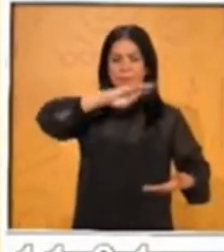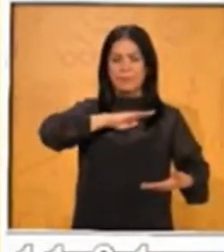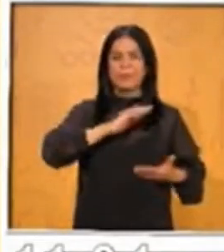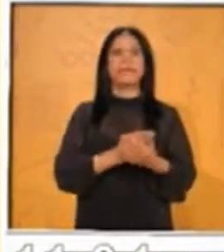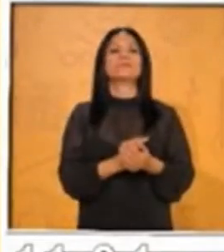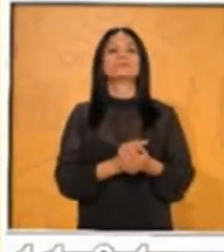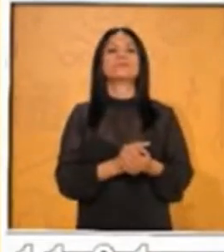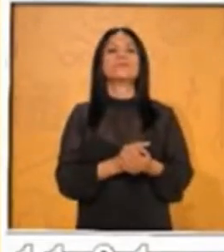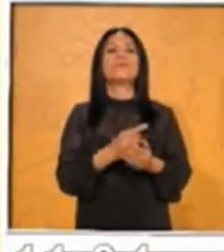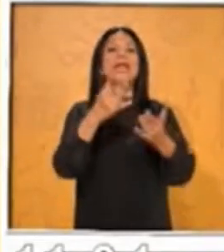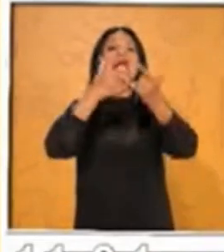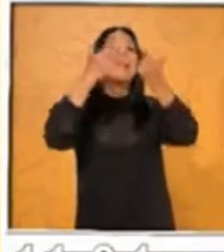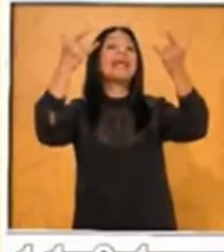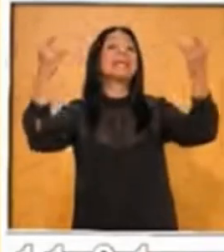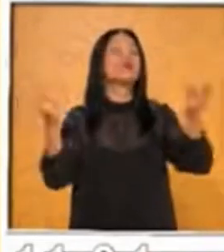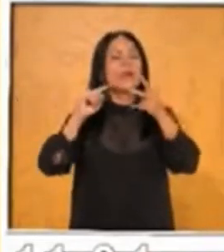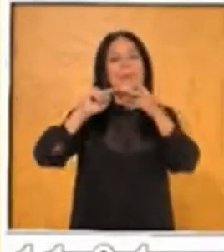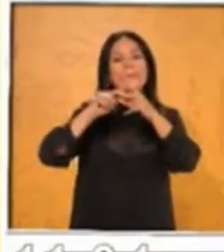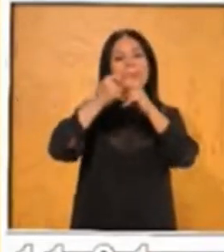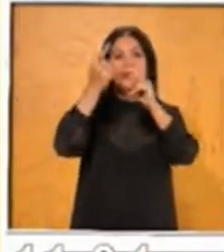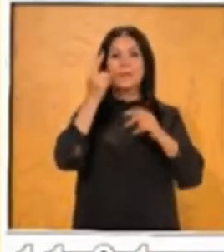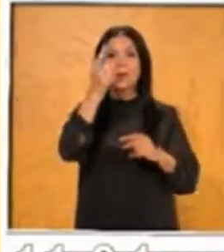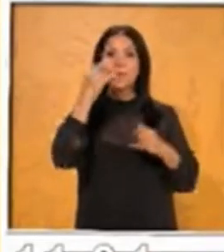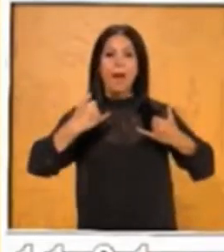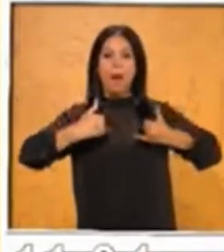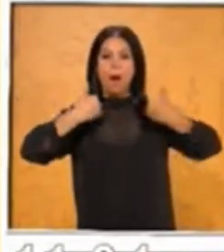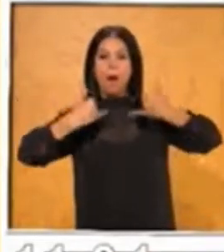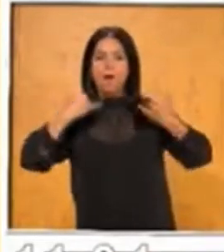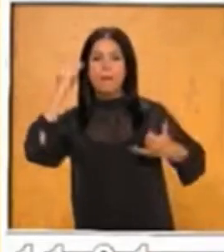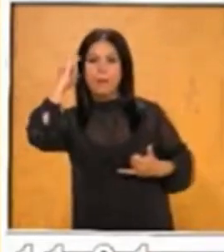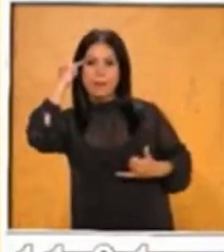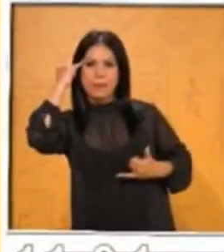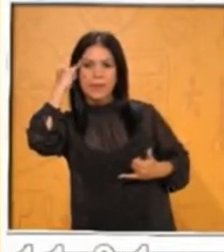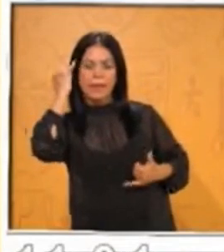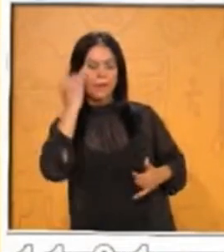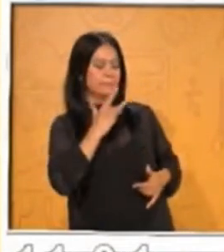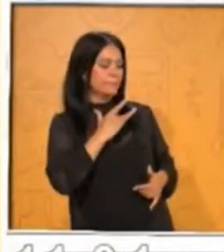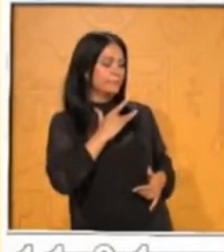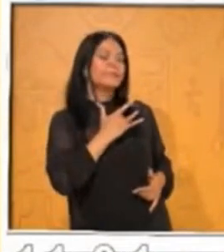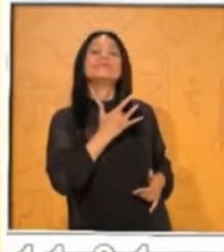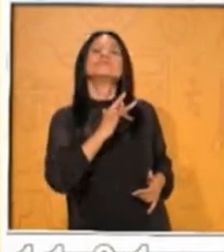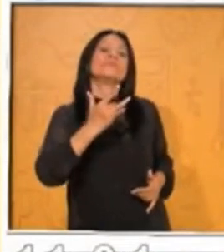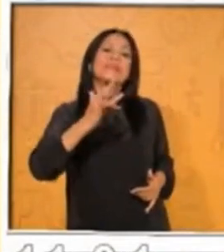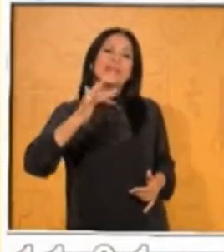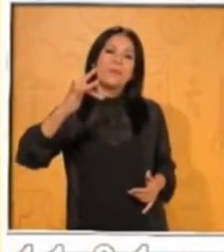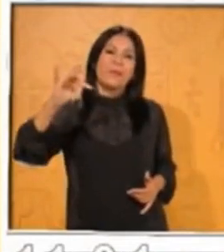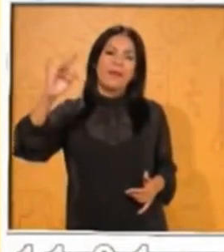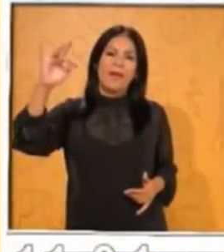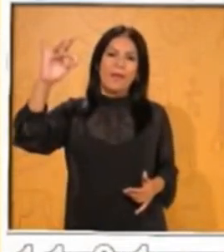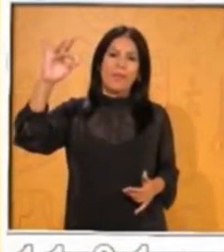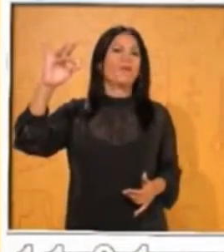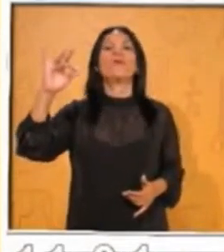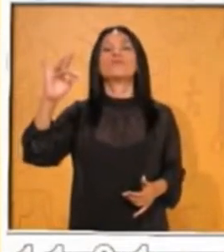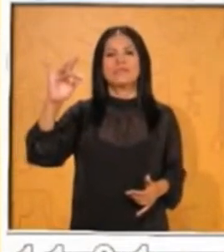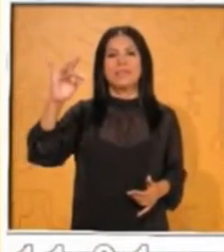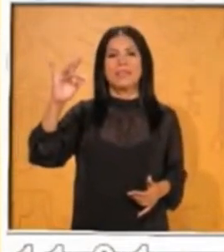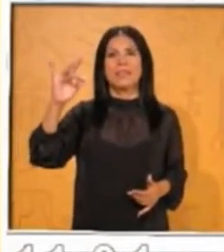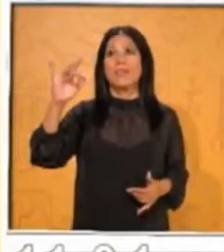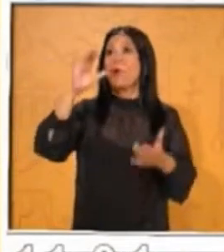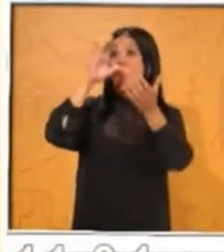indígena se enamora de un caballero español y fruto de ese amor, pues nacen tres hijos.